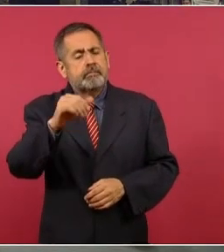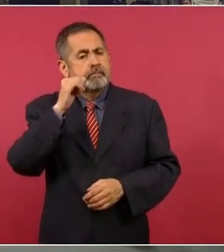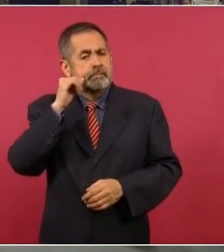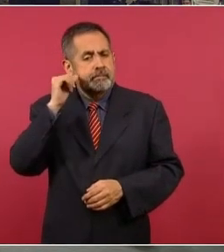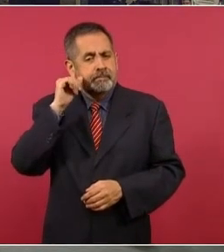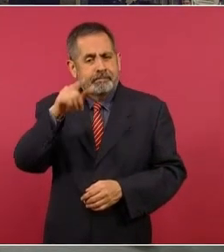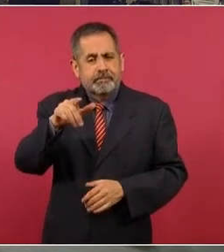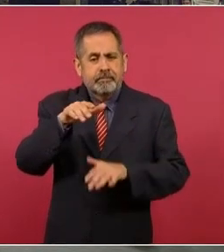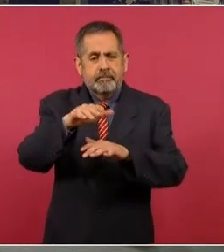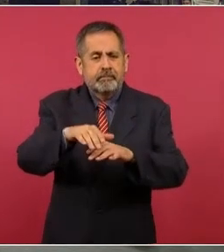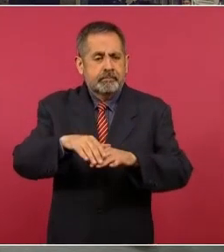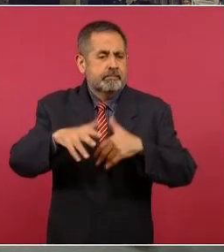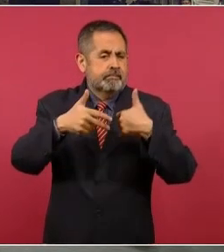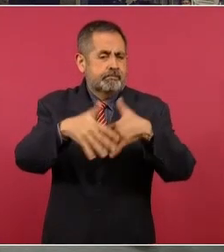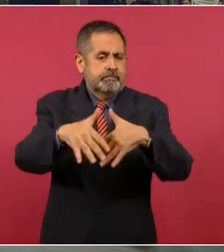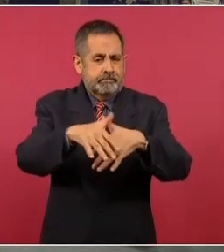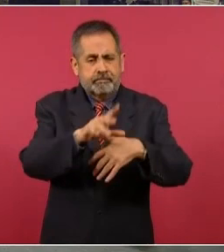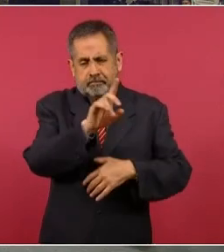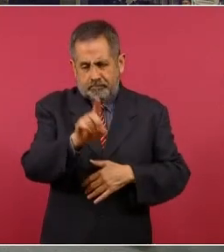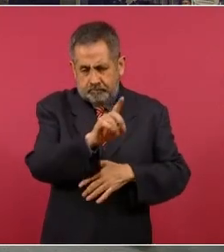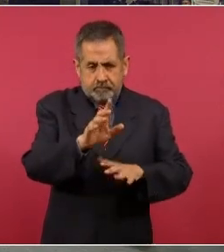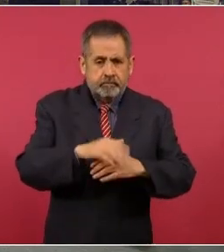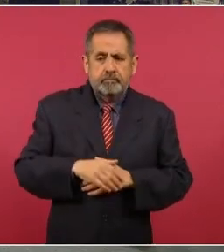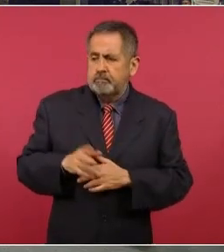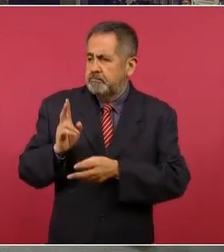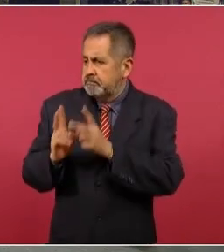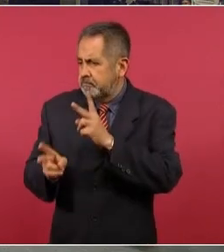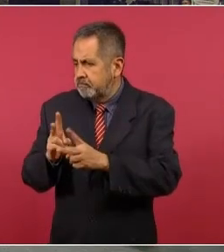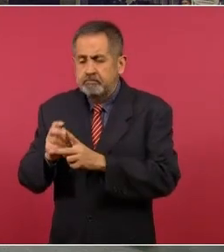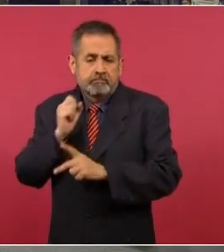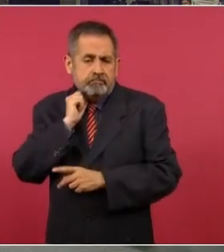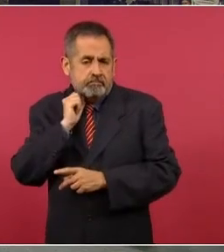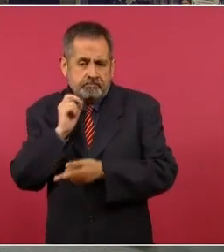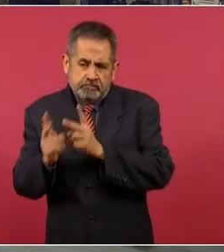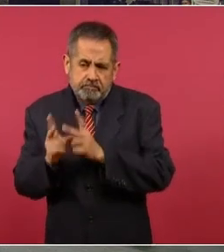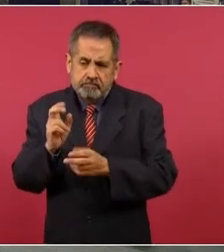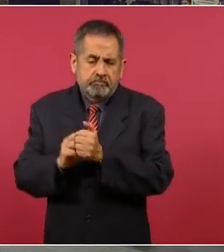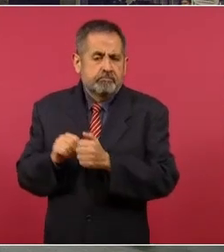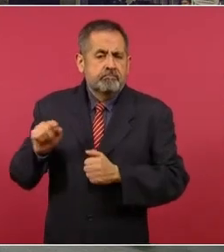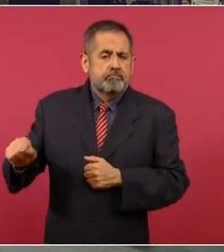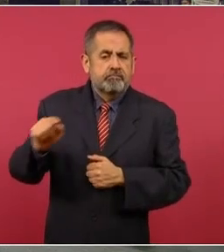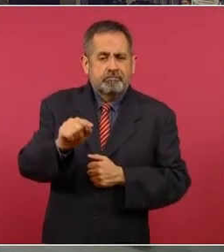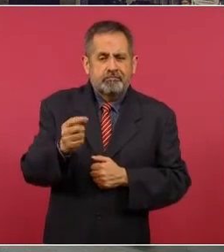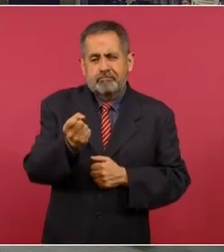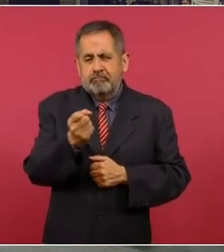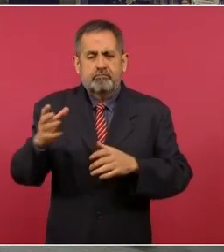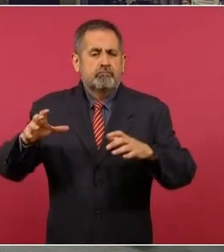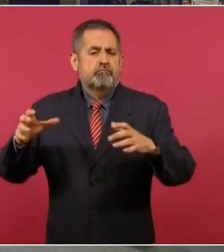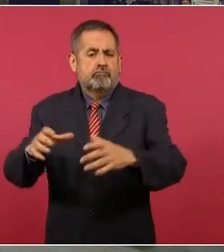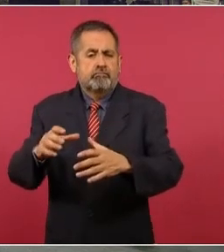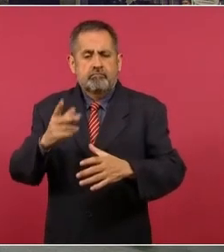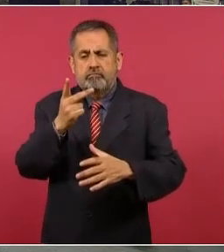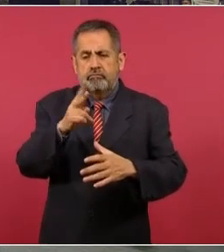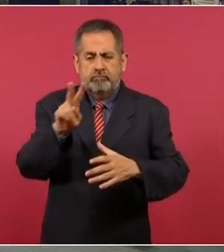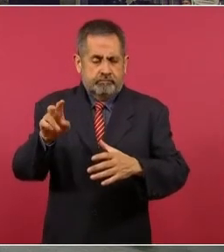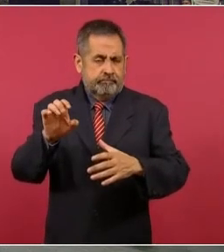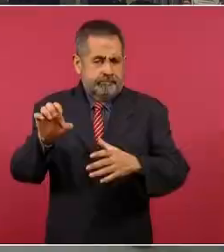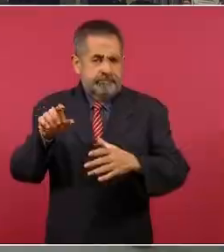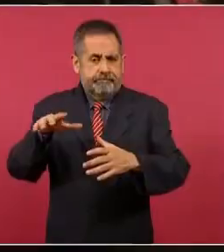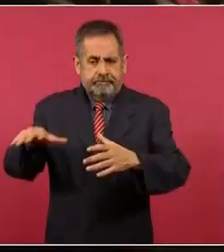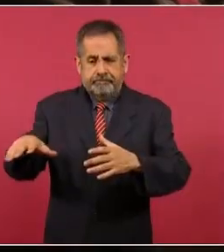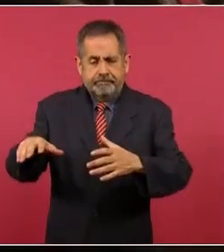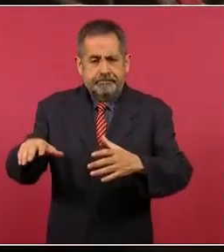cámaras, en cambio de diputados, Senado de la República, platicábamos con sus aliados, el Partido Verde Ecologista, que ellos